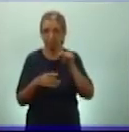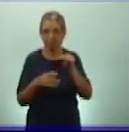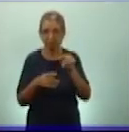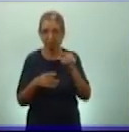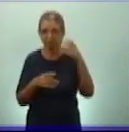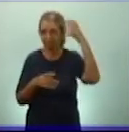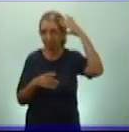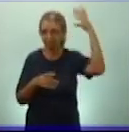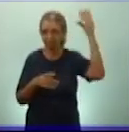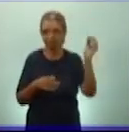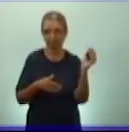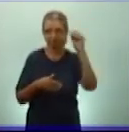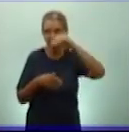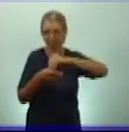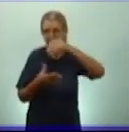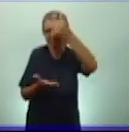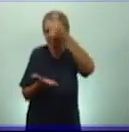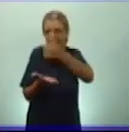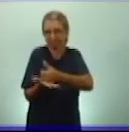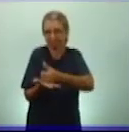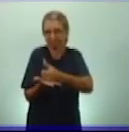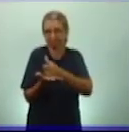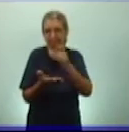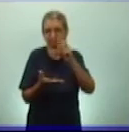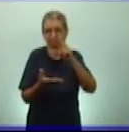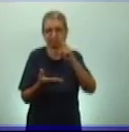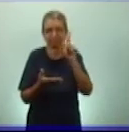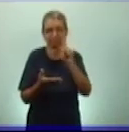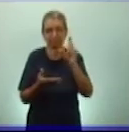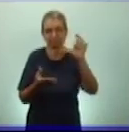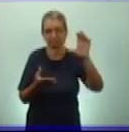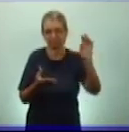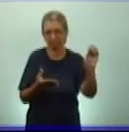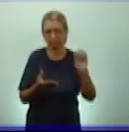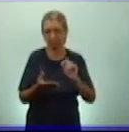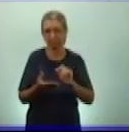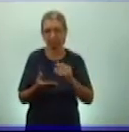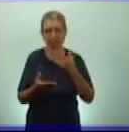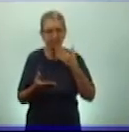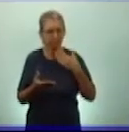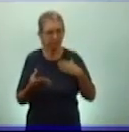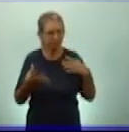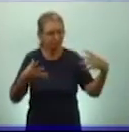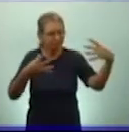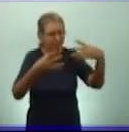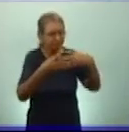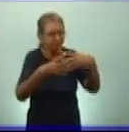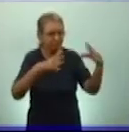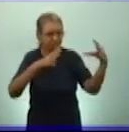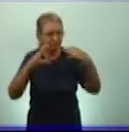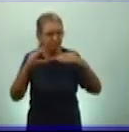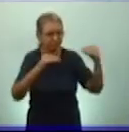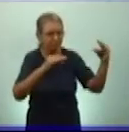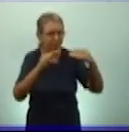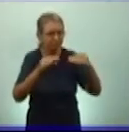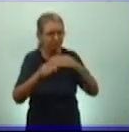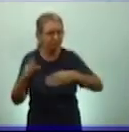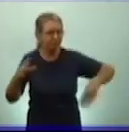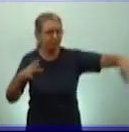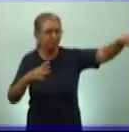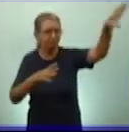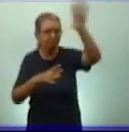radicaba, el Inca radicaba en el Cusco. Pero yo les pregunto, ¿cómo se mantenía la comunicación entre las diferentes partes del imperio